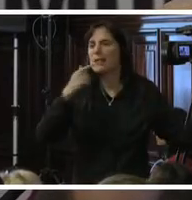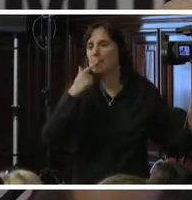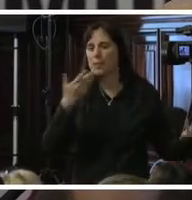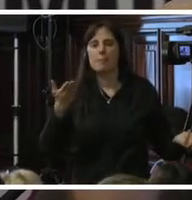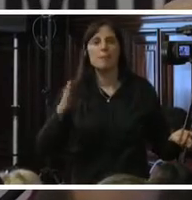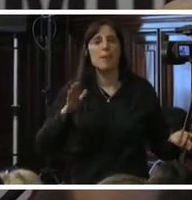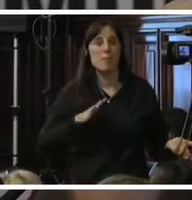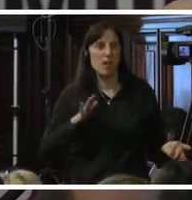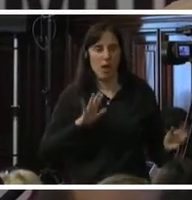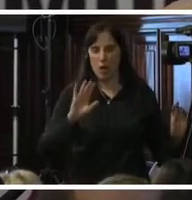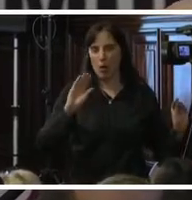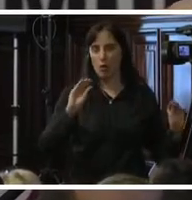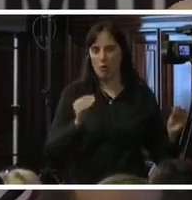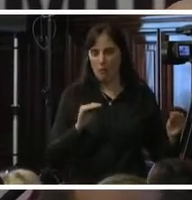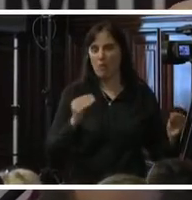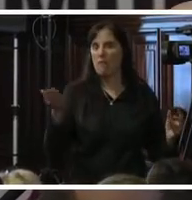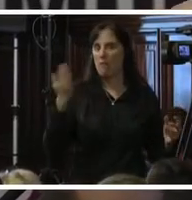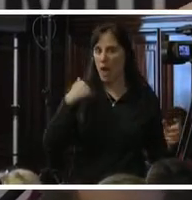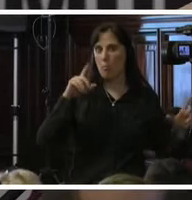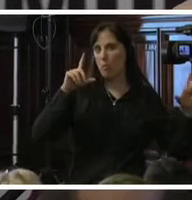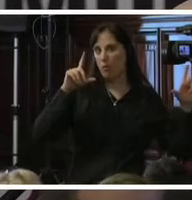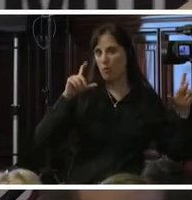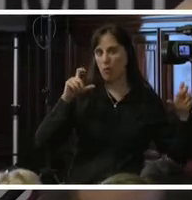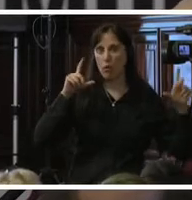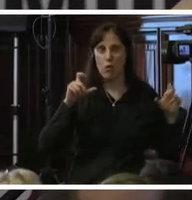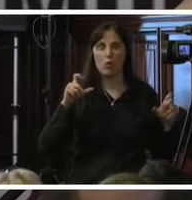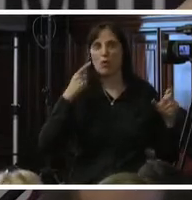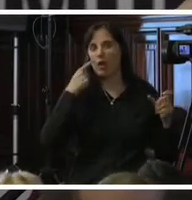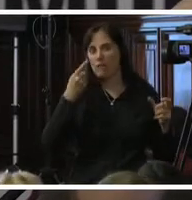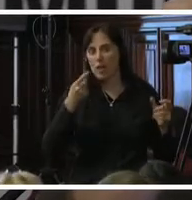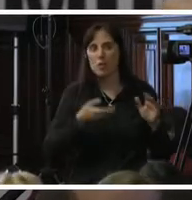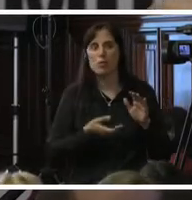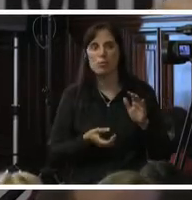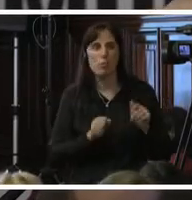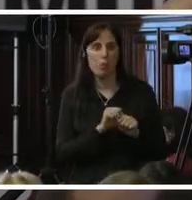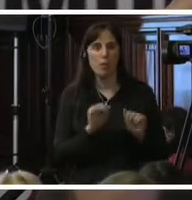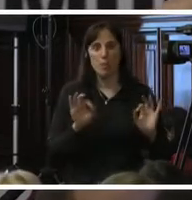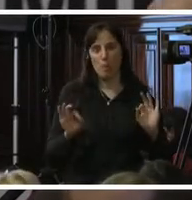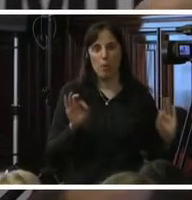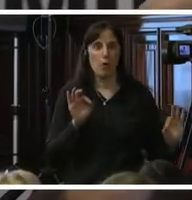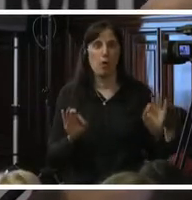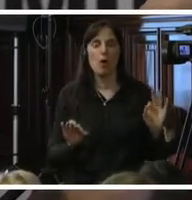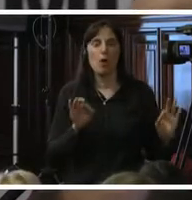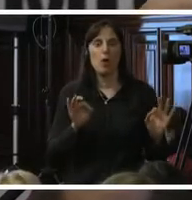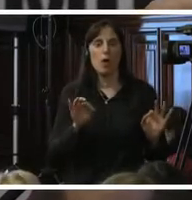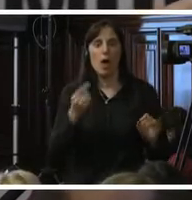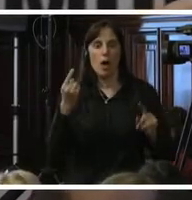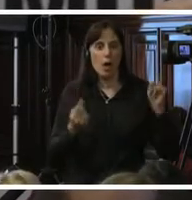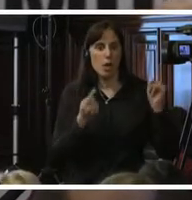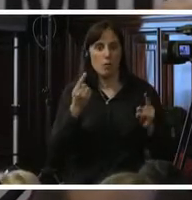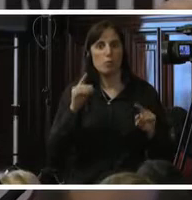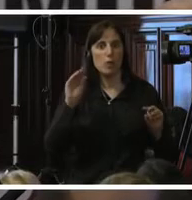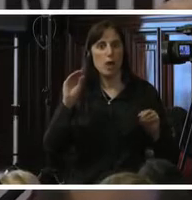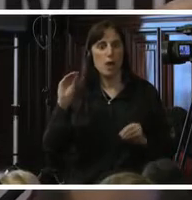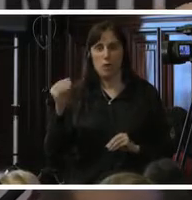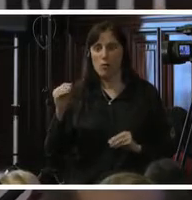jóvenes para ser fotografiadas y convertirse en modelos. Las jóvenes que querían trabajar en